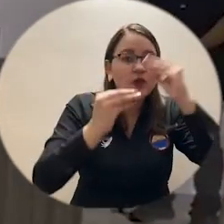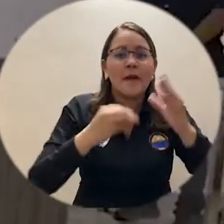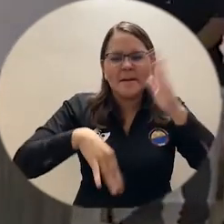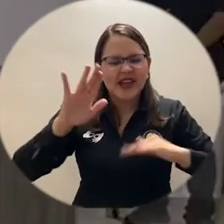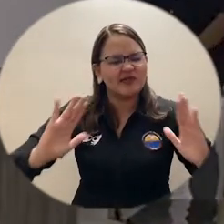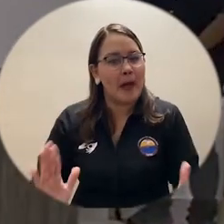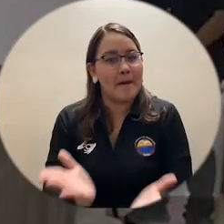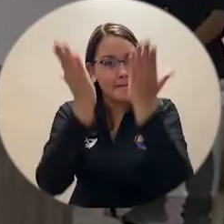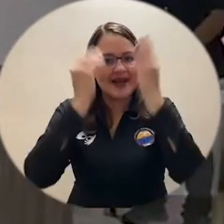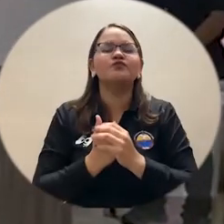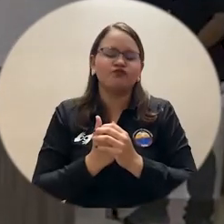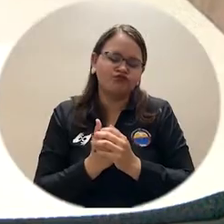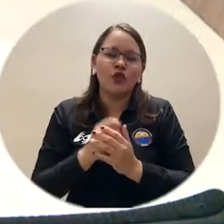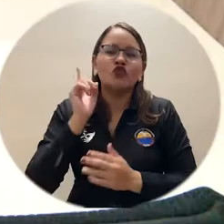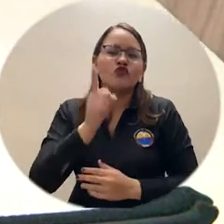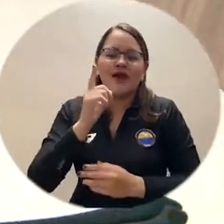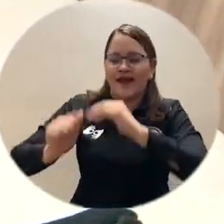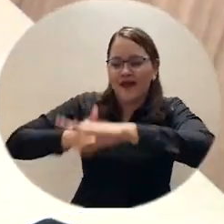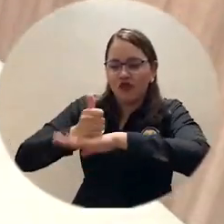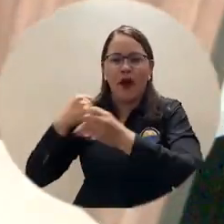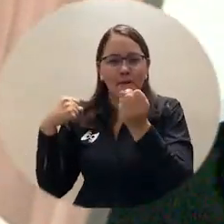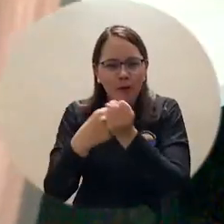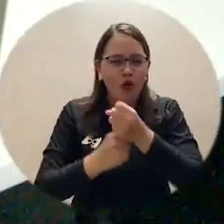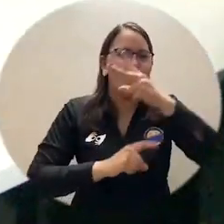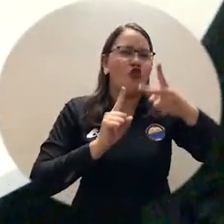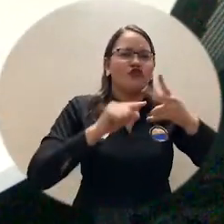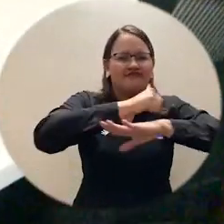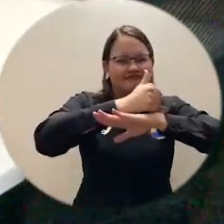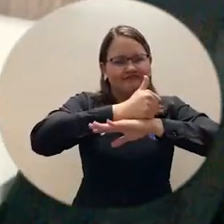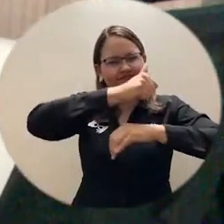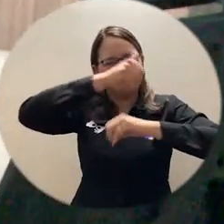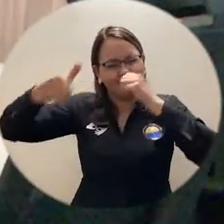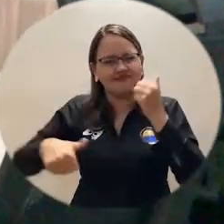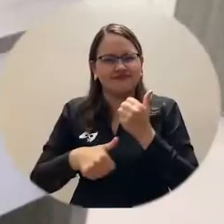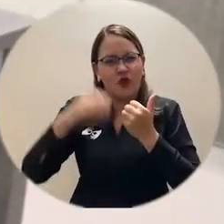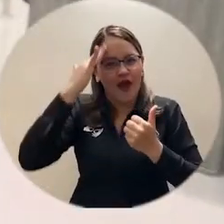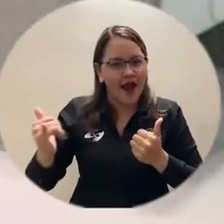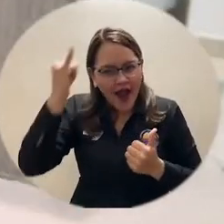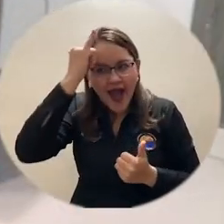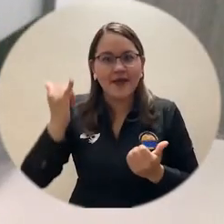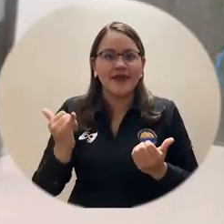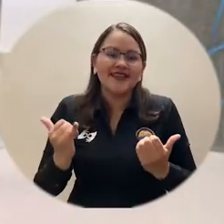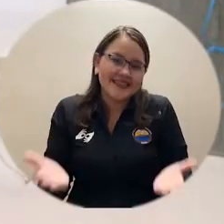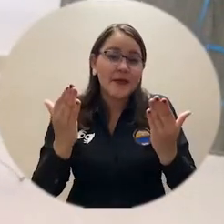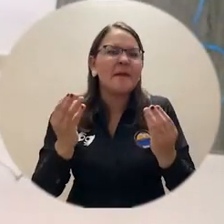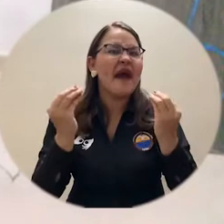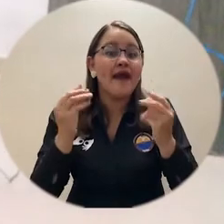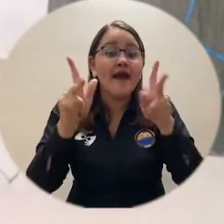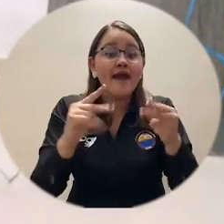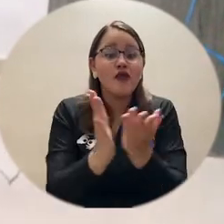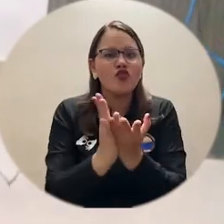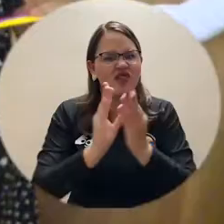rector con el apoyo de visa académica podremos lograr que nuestros estudiantes sigan siendo los